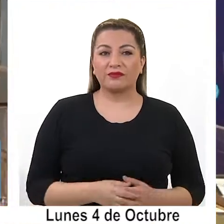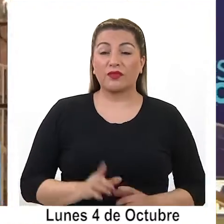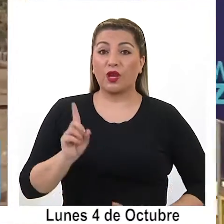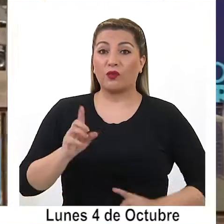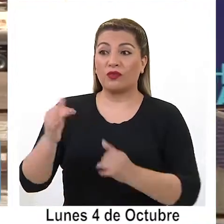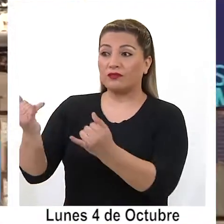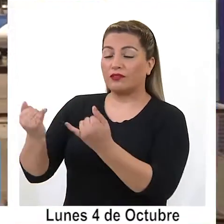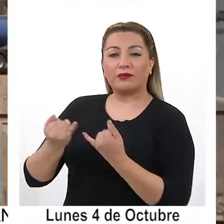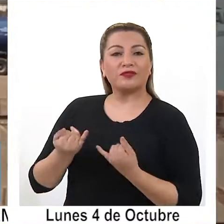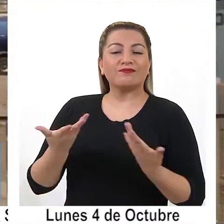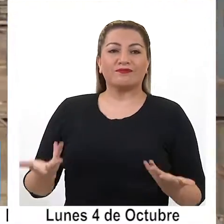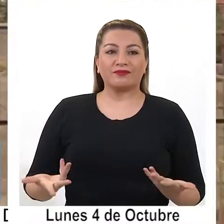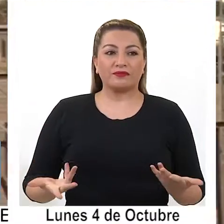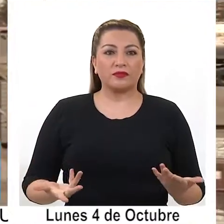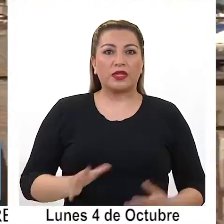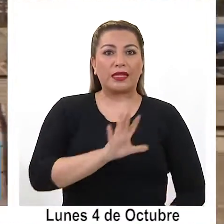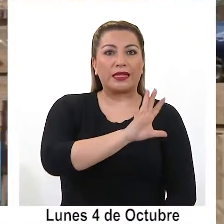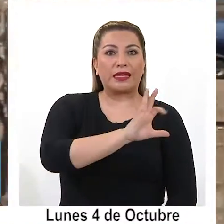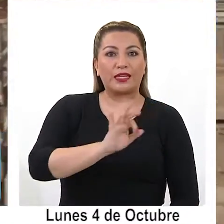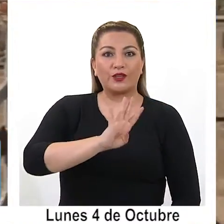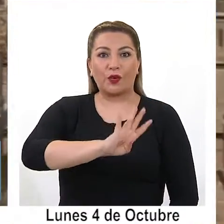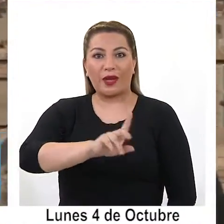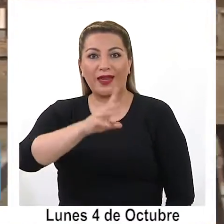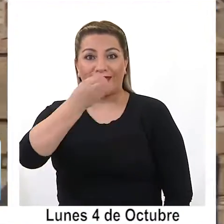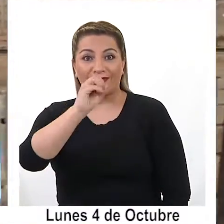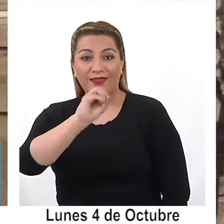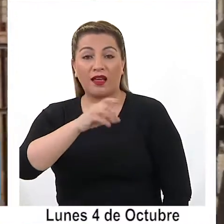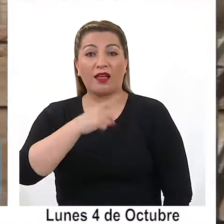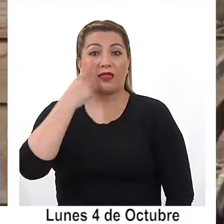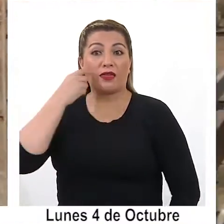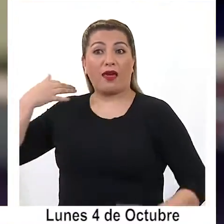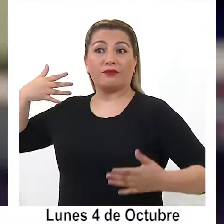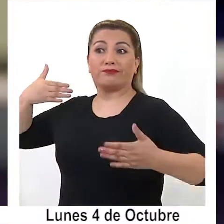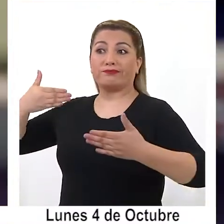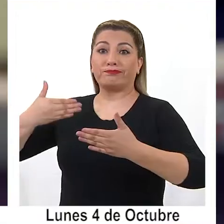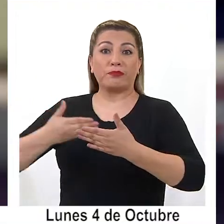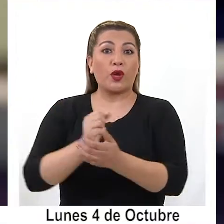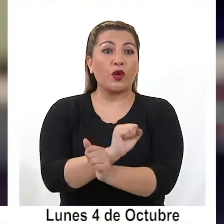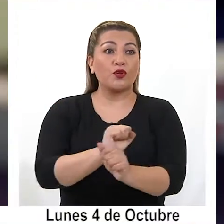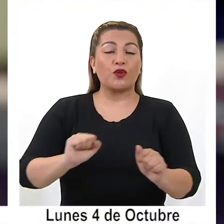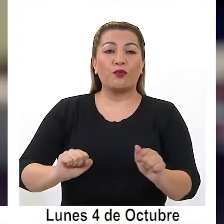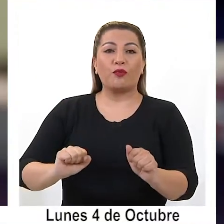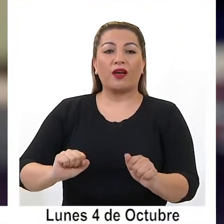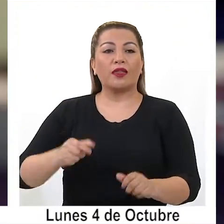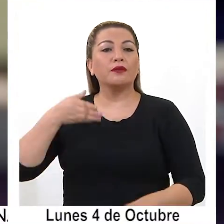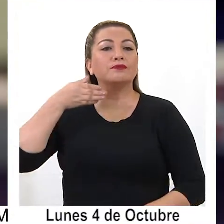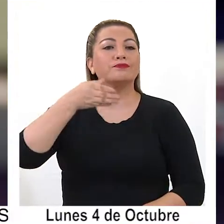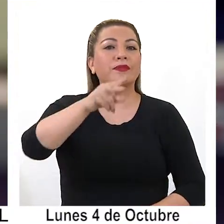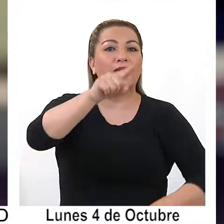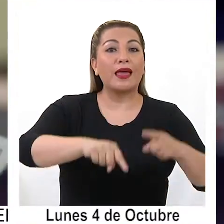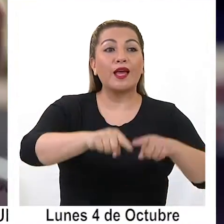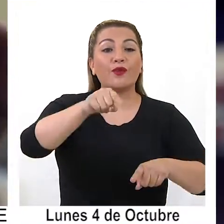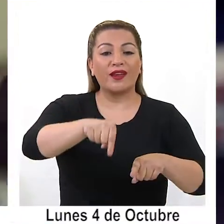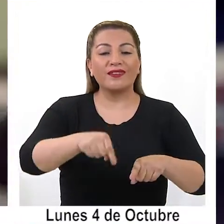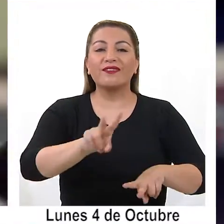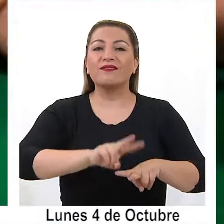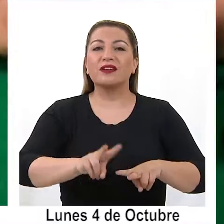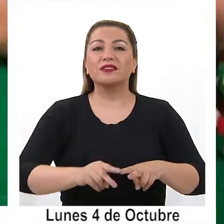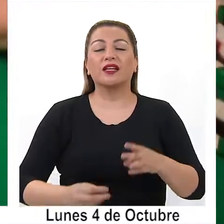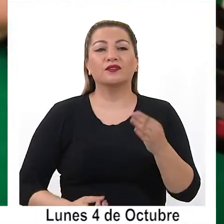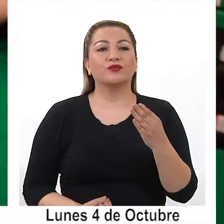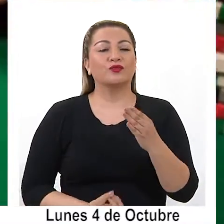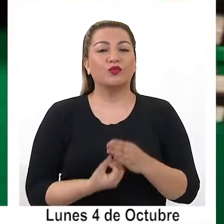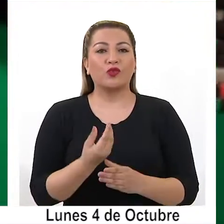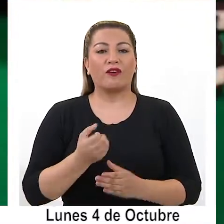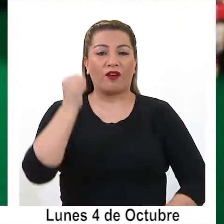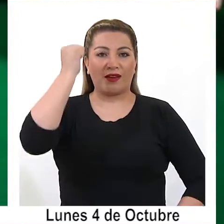según señalan, porque durante 540 días no pudieron acceder a los terrenos donde se emplazará el